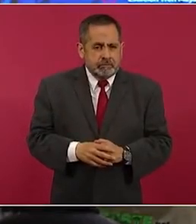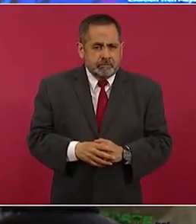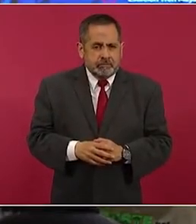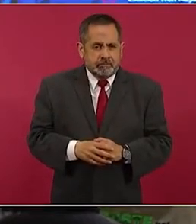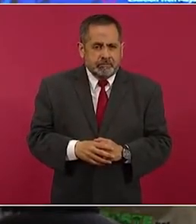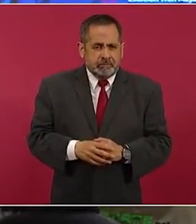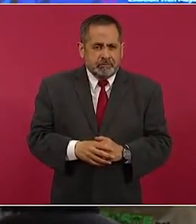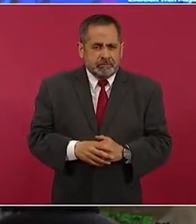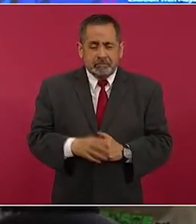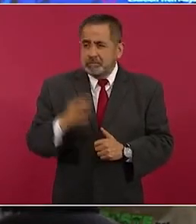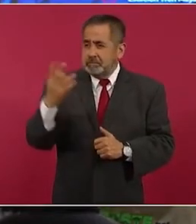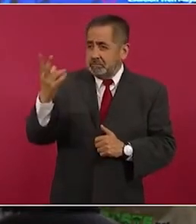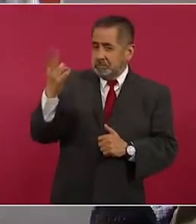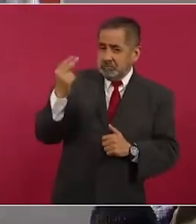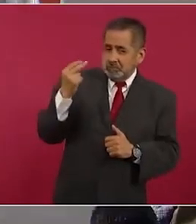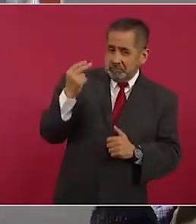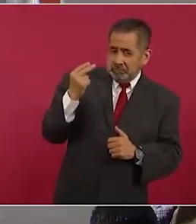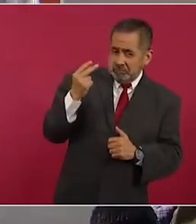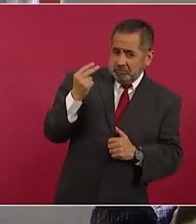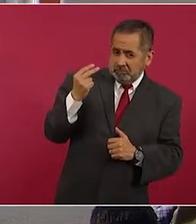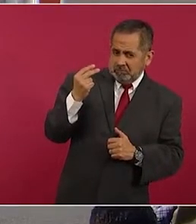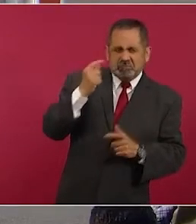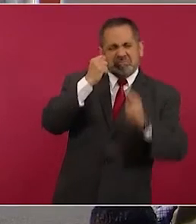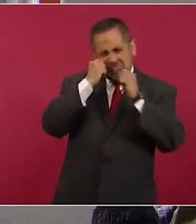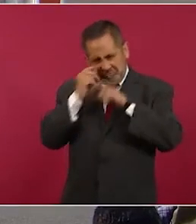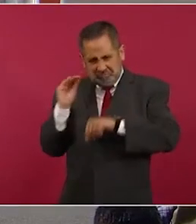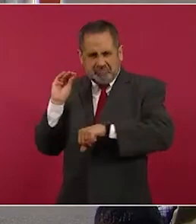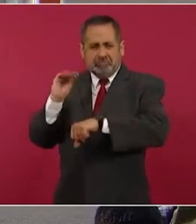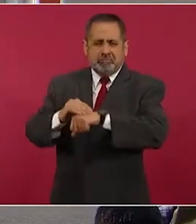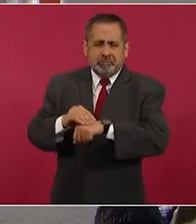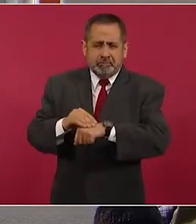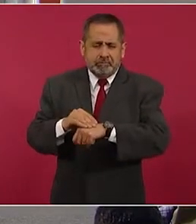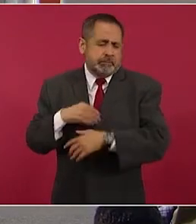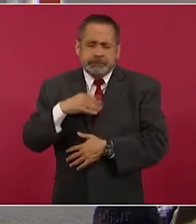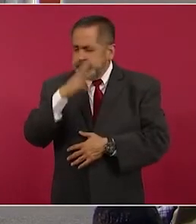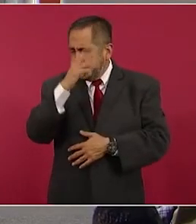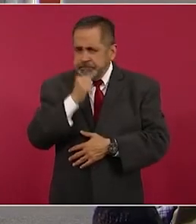que podríamos hacer una obra de esta sin el consentimiento de la gente?